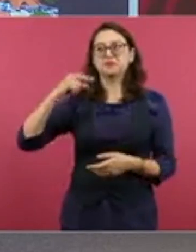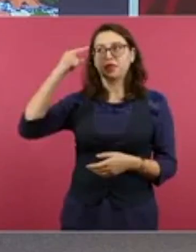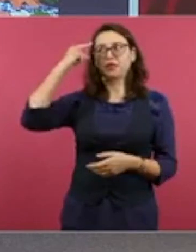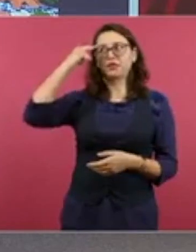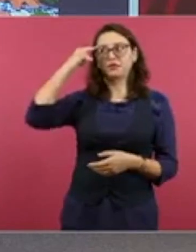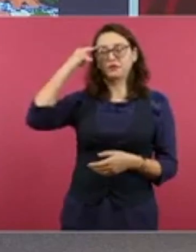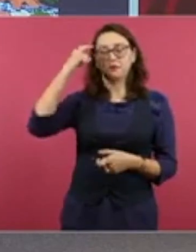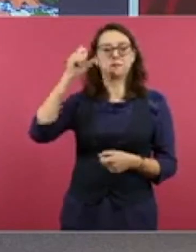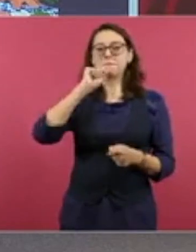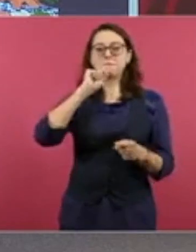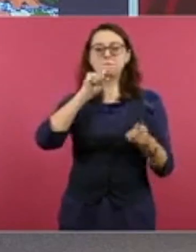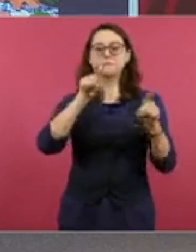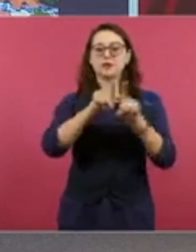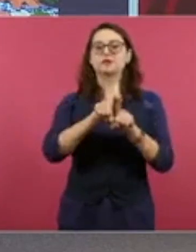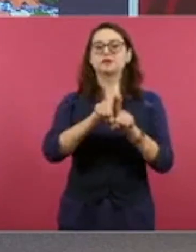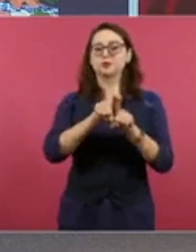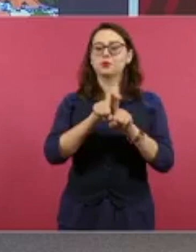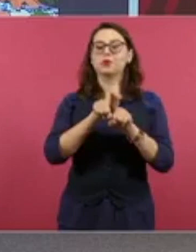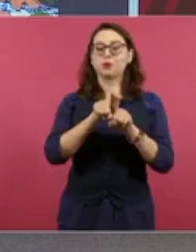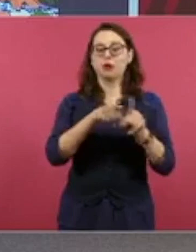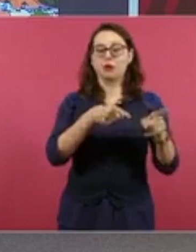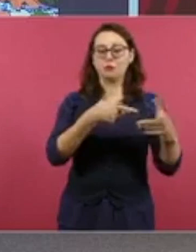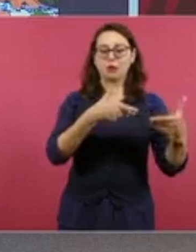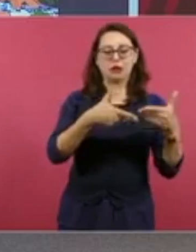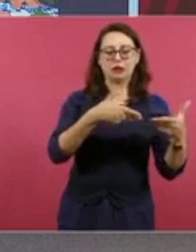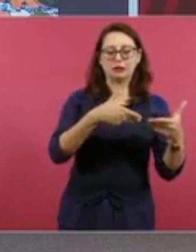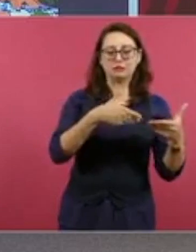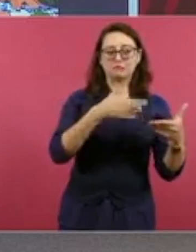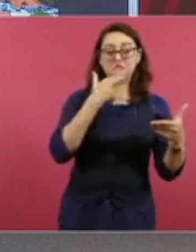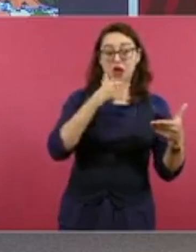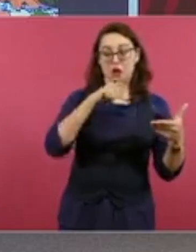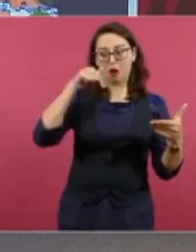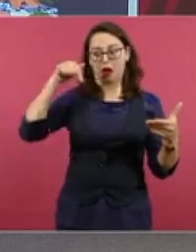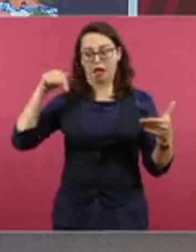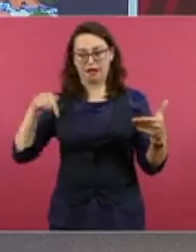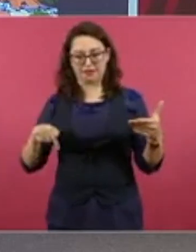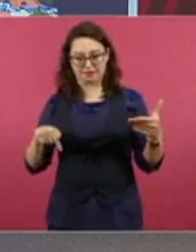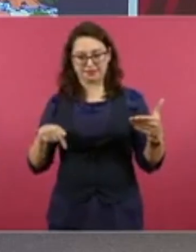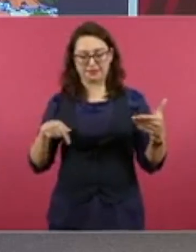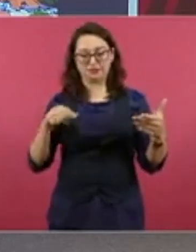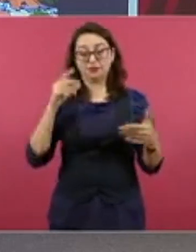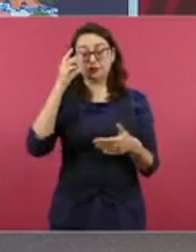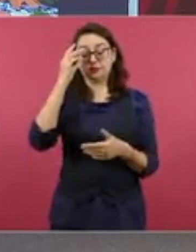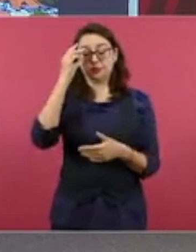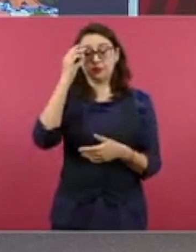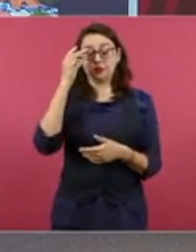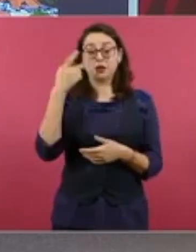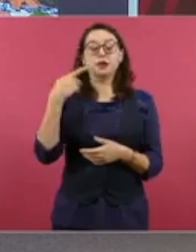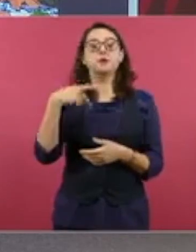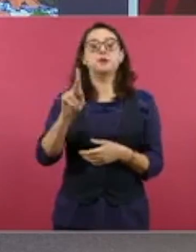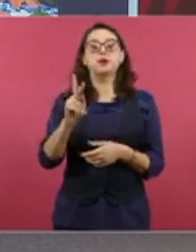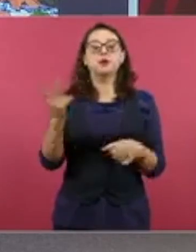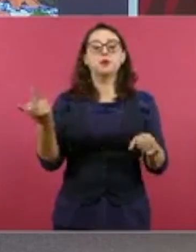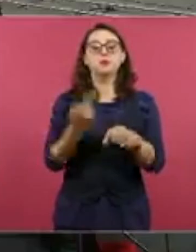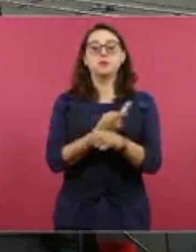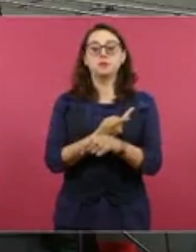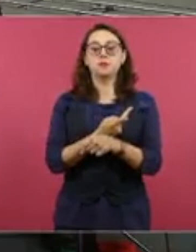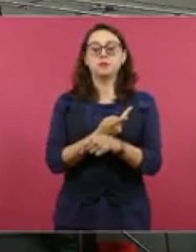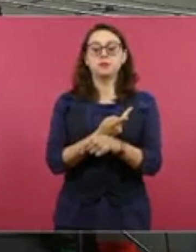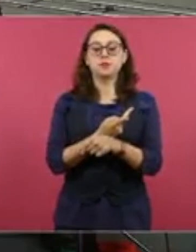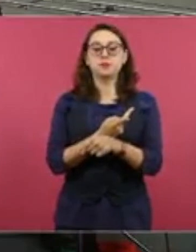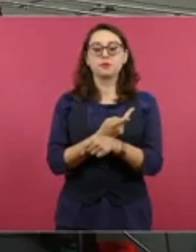Nada más que entonces, igual Pearson, que era el contratista predilecto de